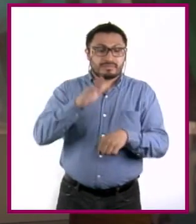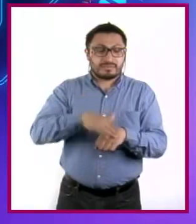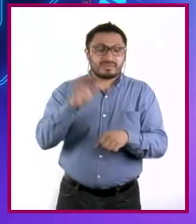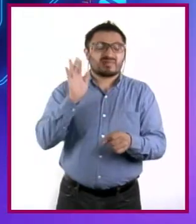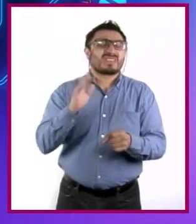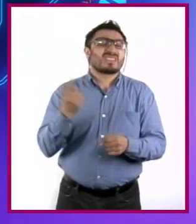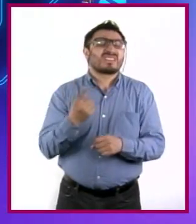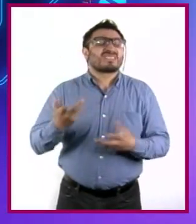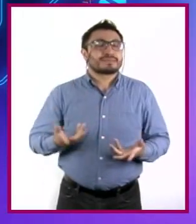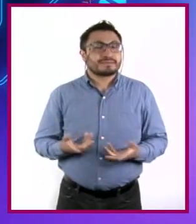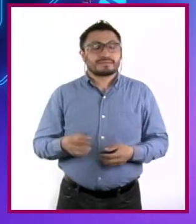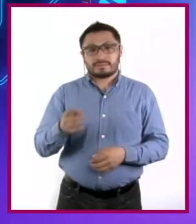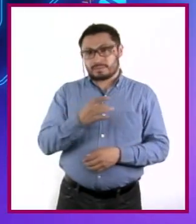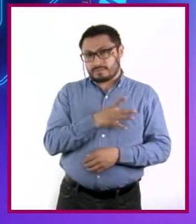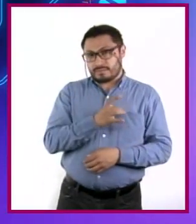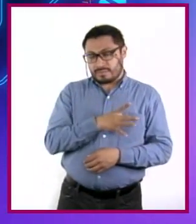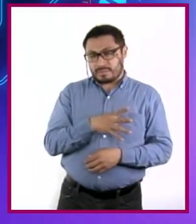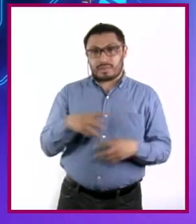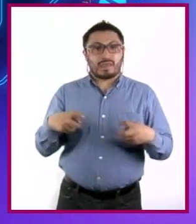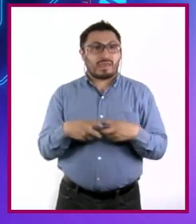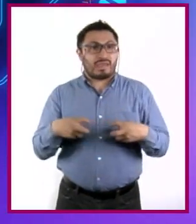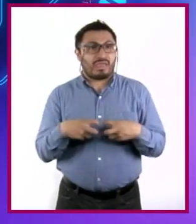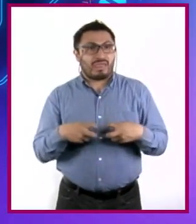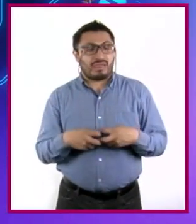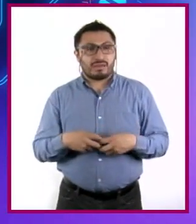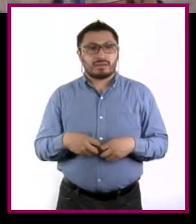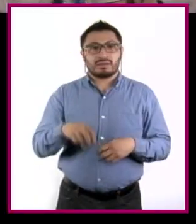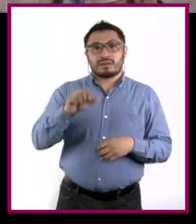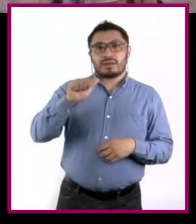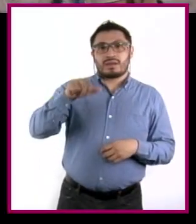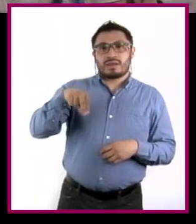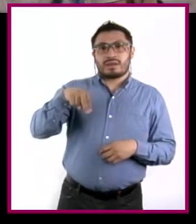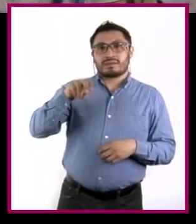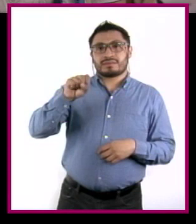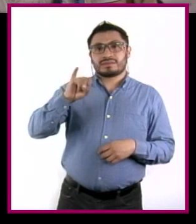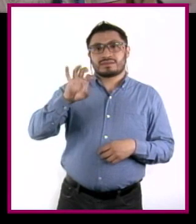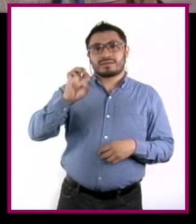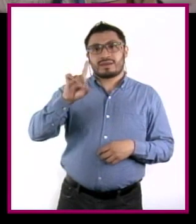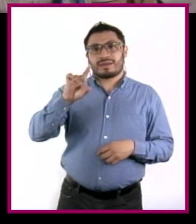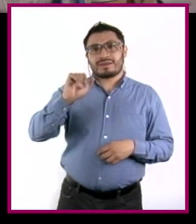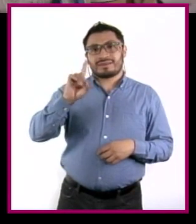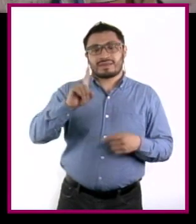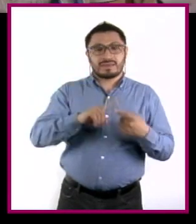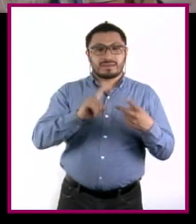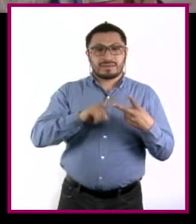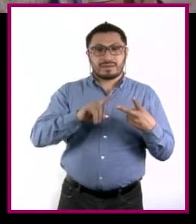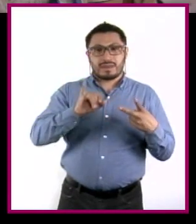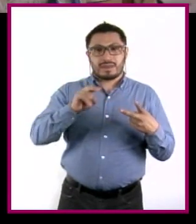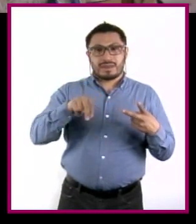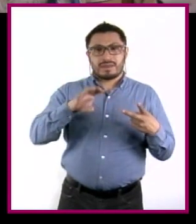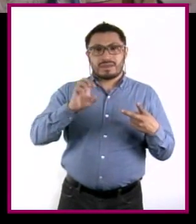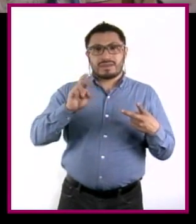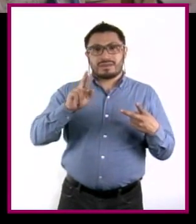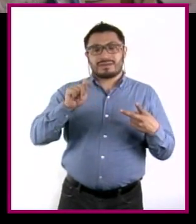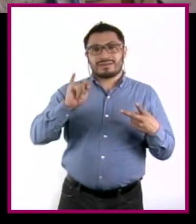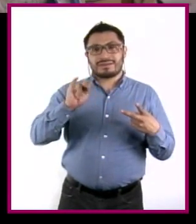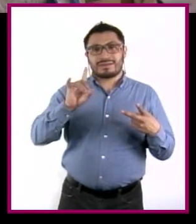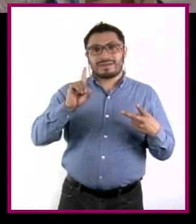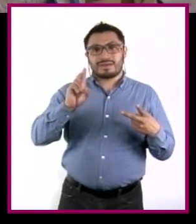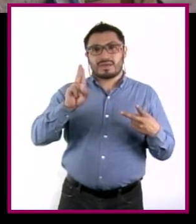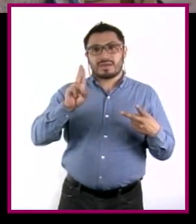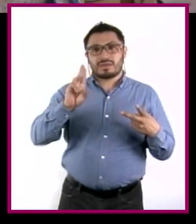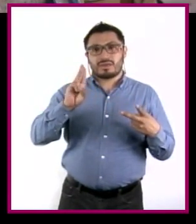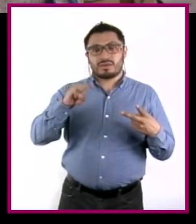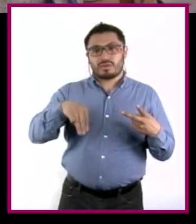Agatha? El miedo, la ansiedad y la incertidumbre provocan sensaciones de incomodidad y es común que para